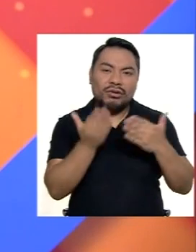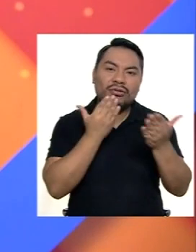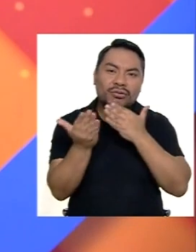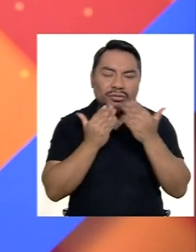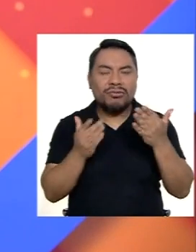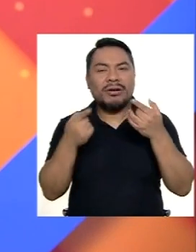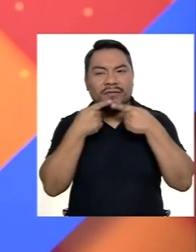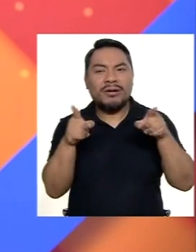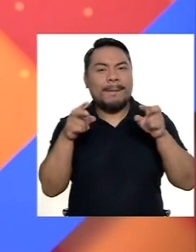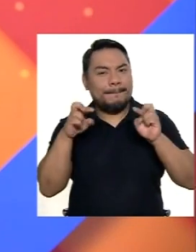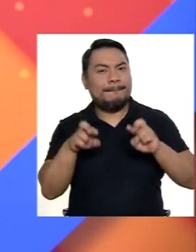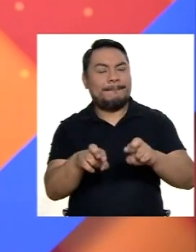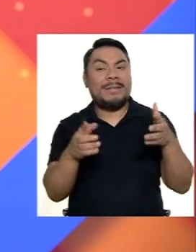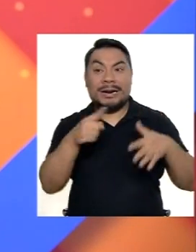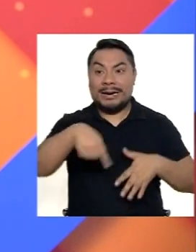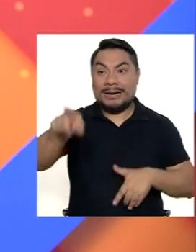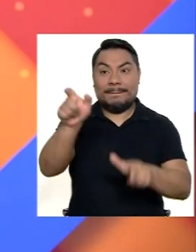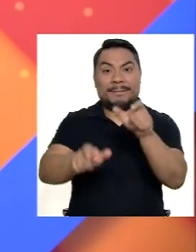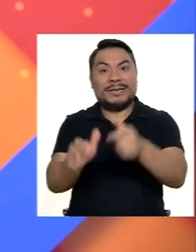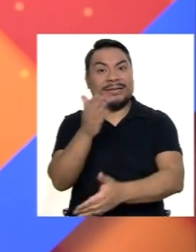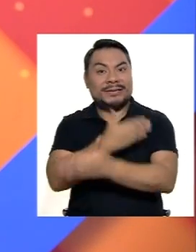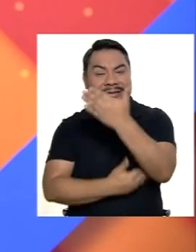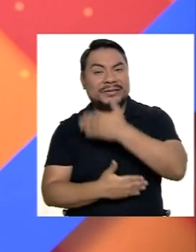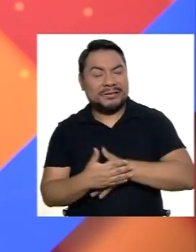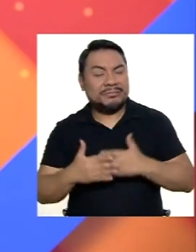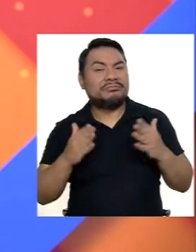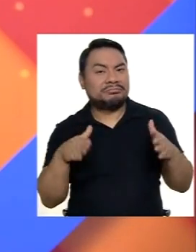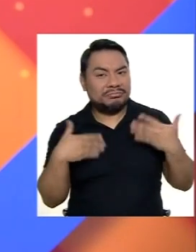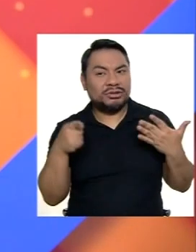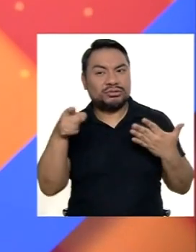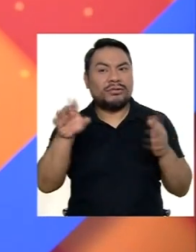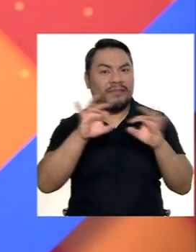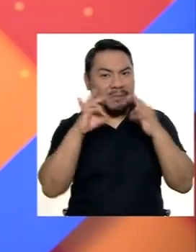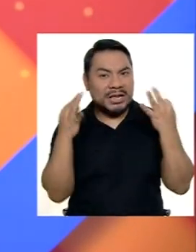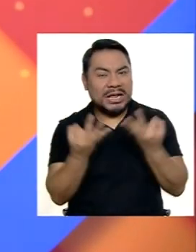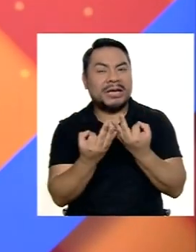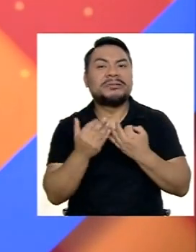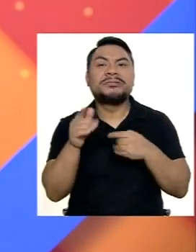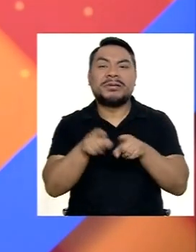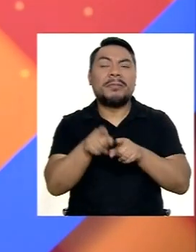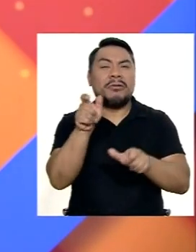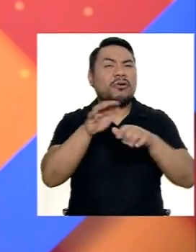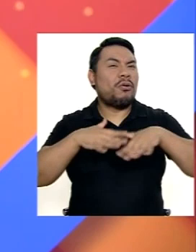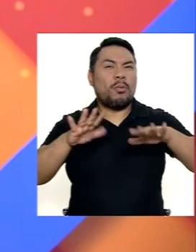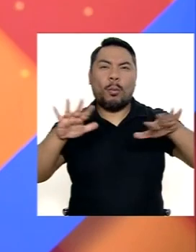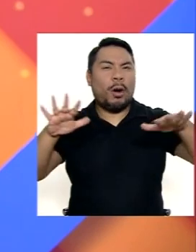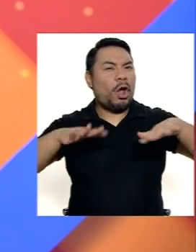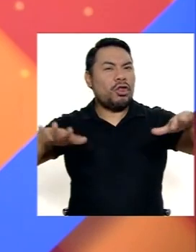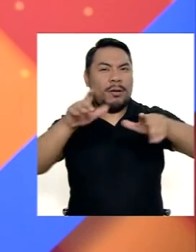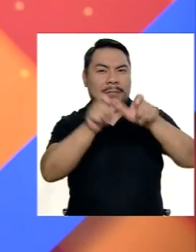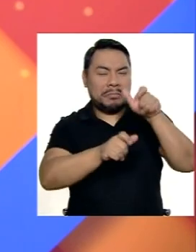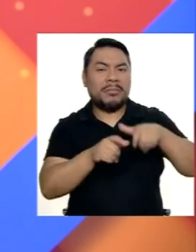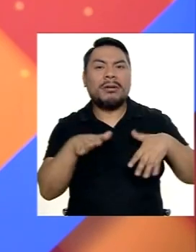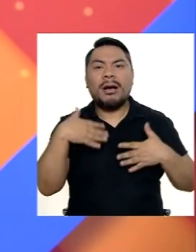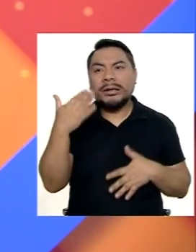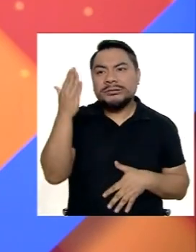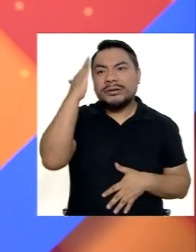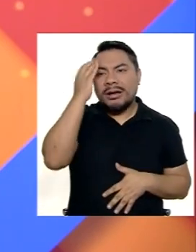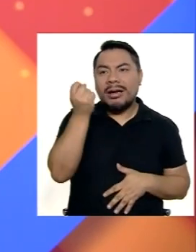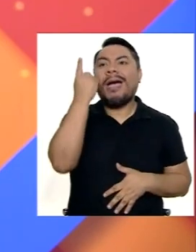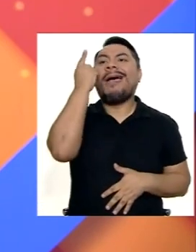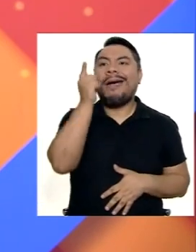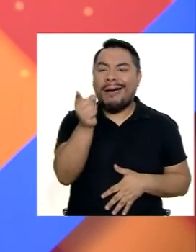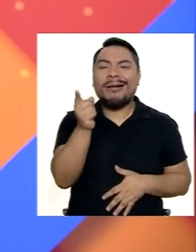cual permite A que las personas Con discapacidad Sus familiares Y el público en general Estén informados